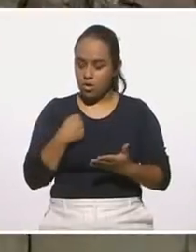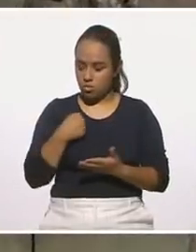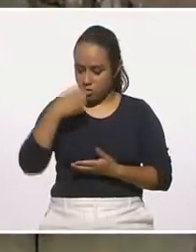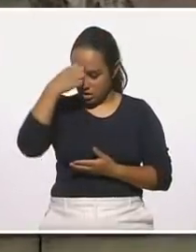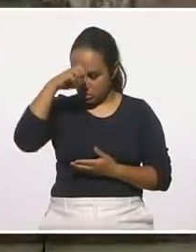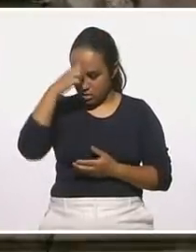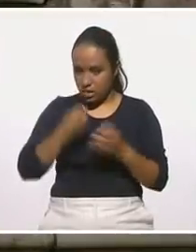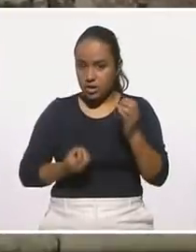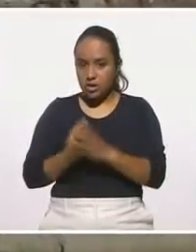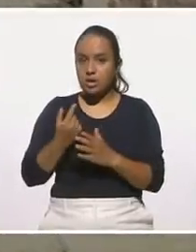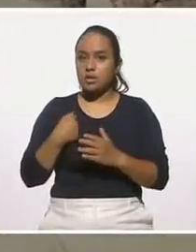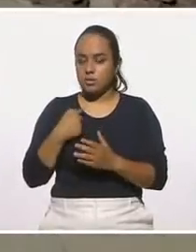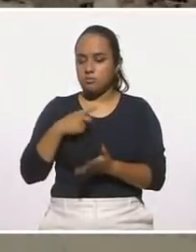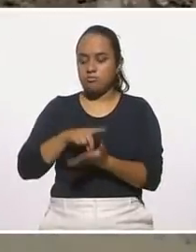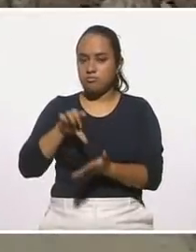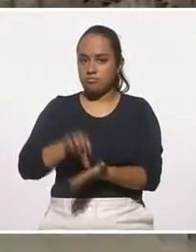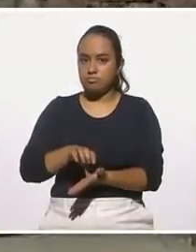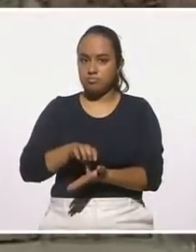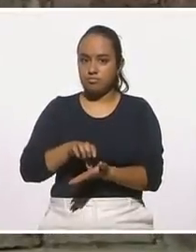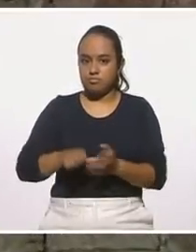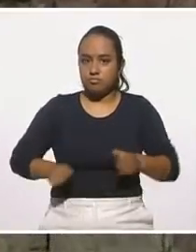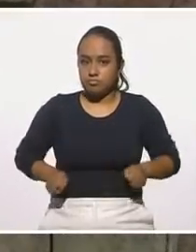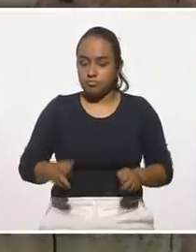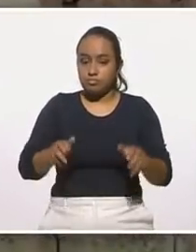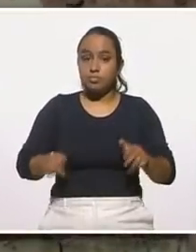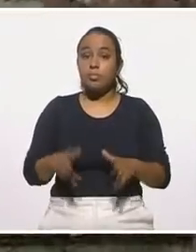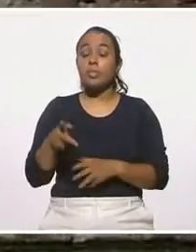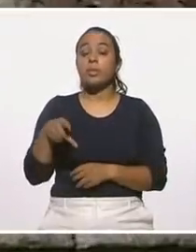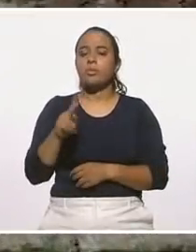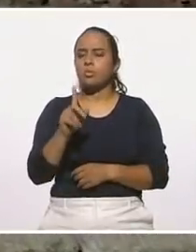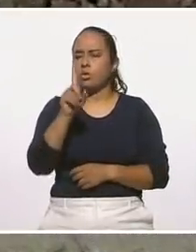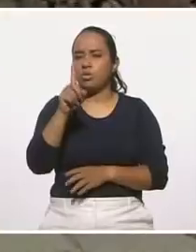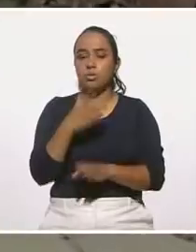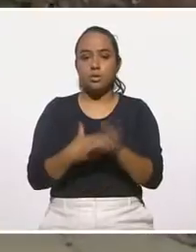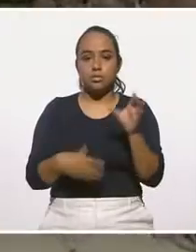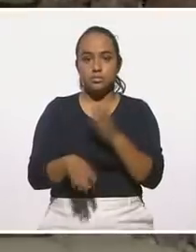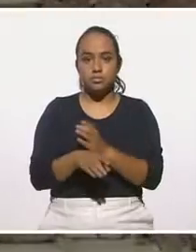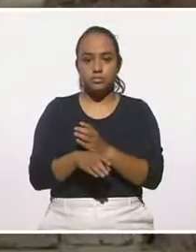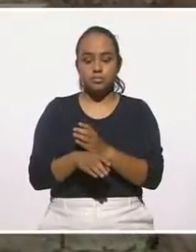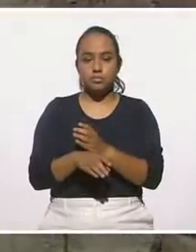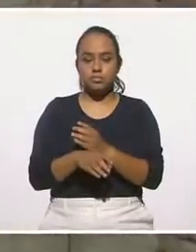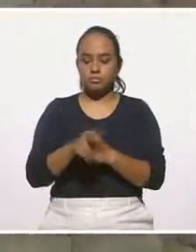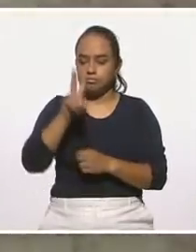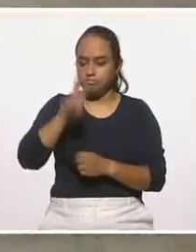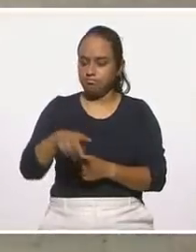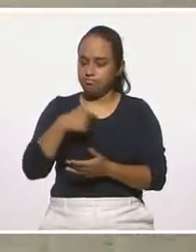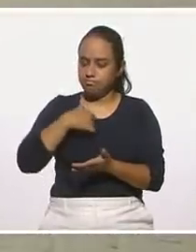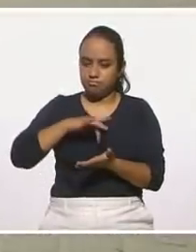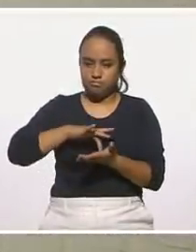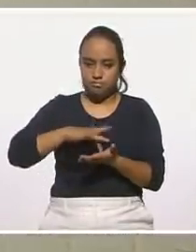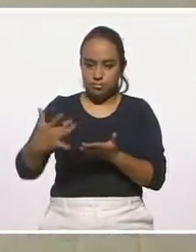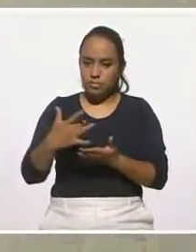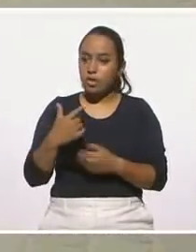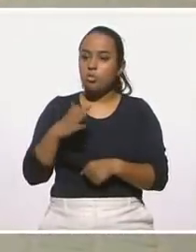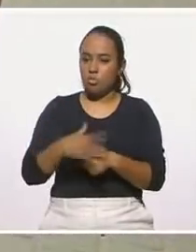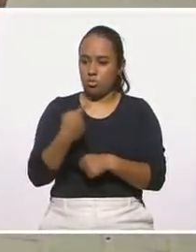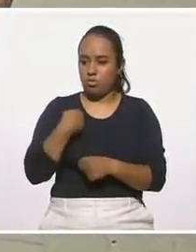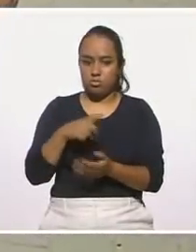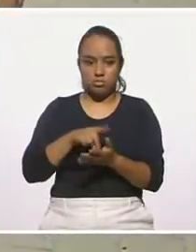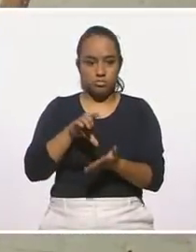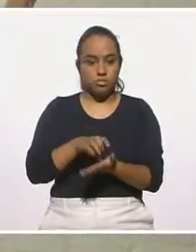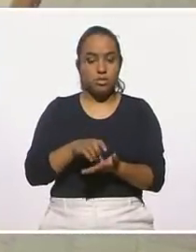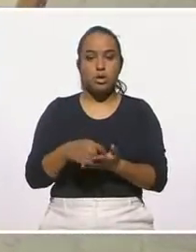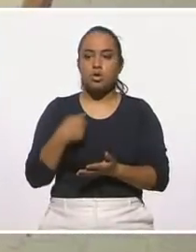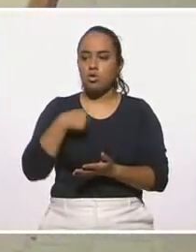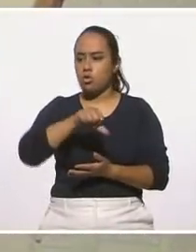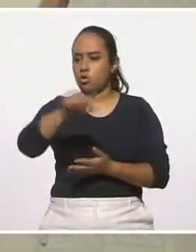como persona con discapacidad, pero sobre todo que una de las cosas que yo agradezco de haber adquirido una discapacidad, es que puedo